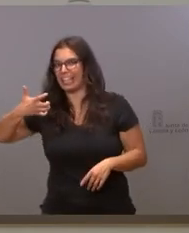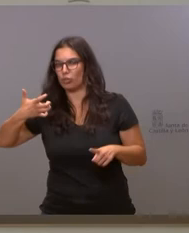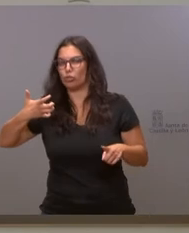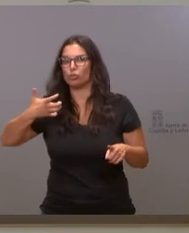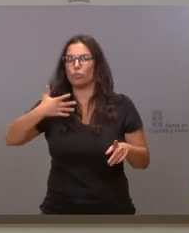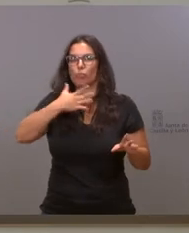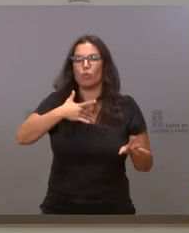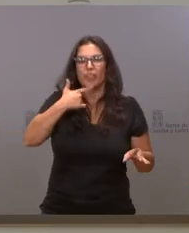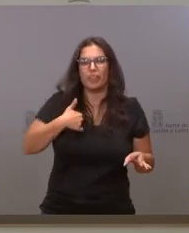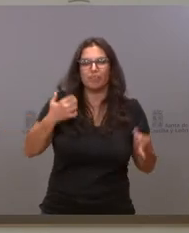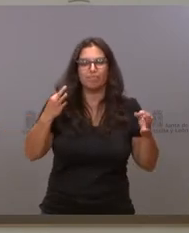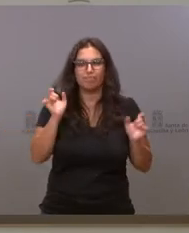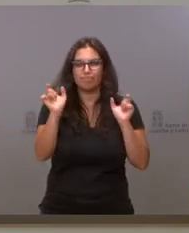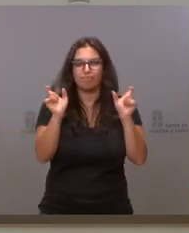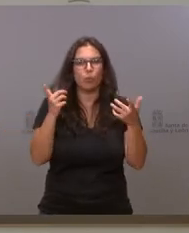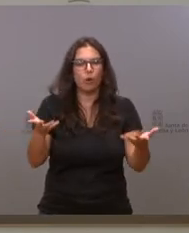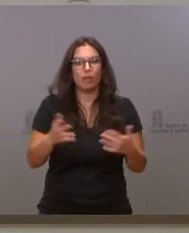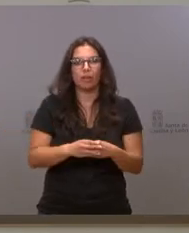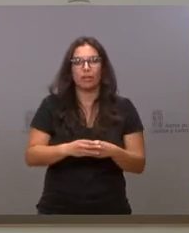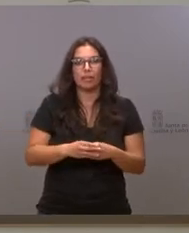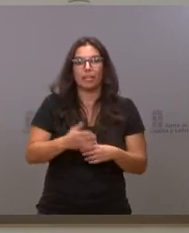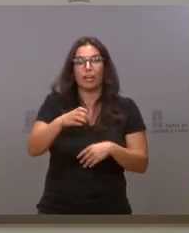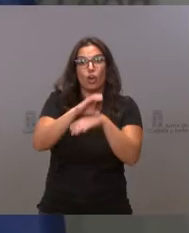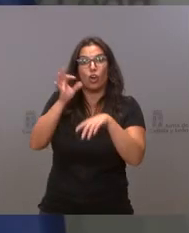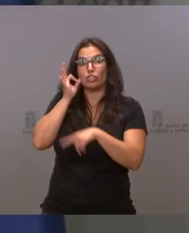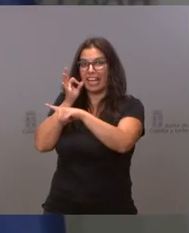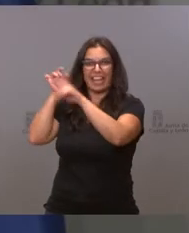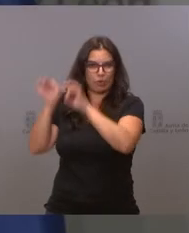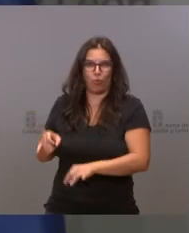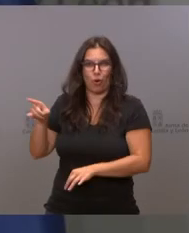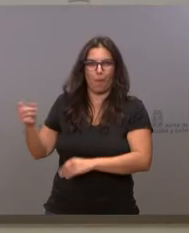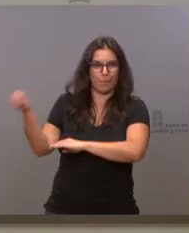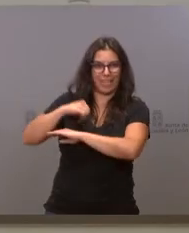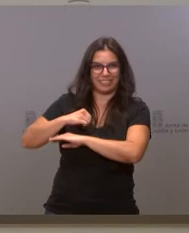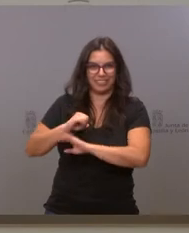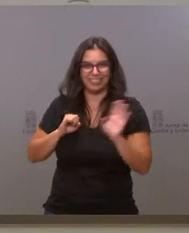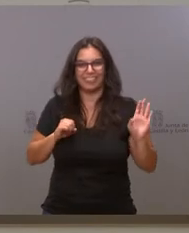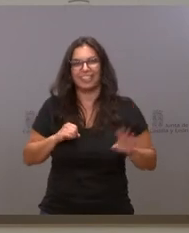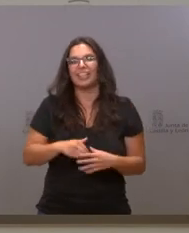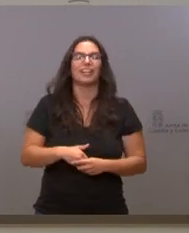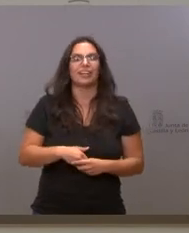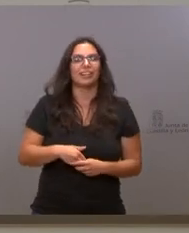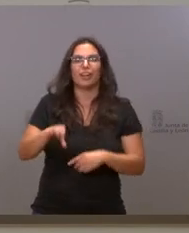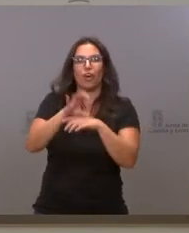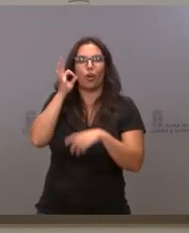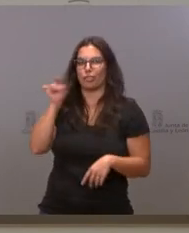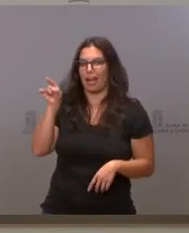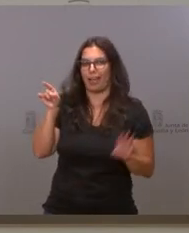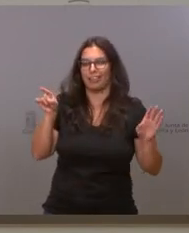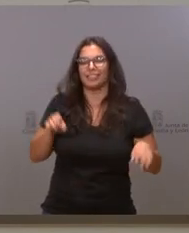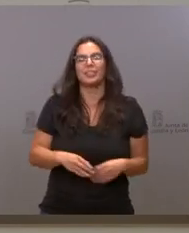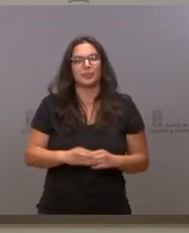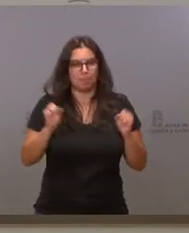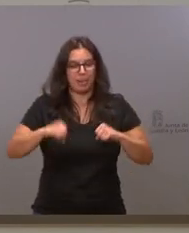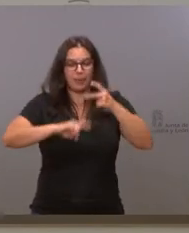cuál puede ser la cifra. Pues la que diga la consejera, seguro. Vale. Bueno, pues digo, a lo mejor a ver si es La que diga la consejera, seguro. Vale. Y luego